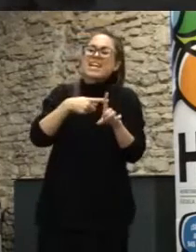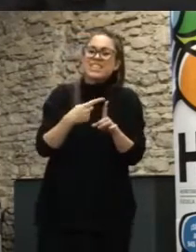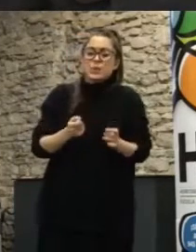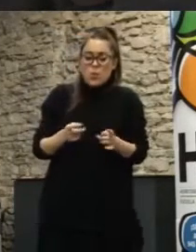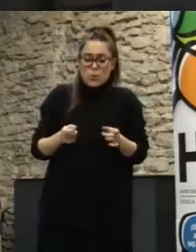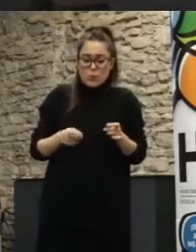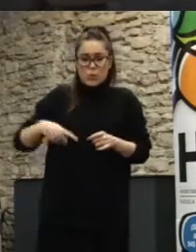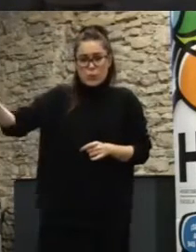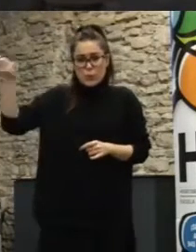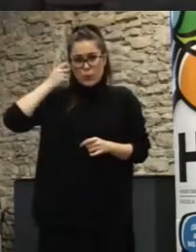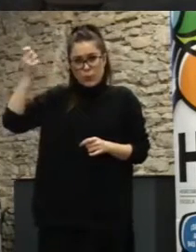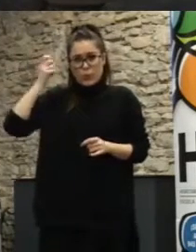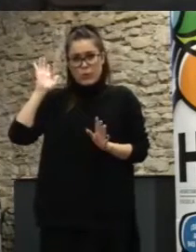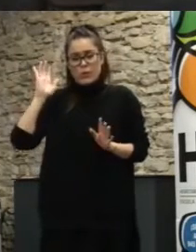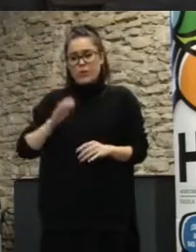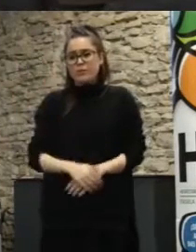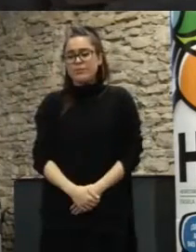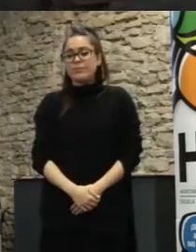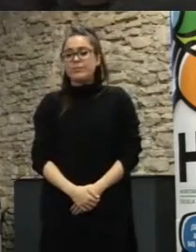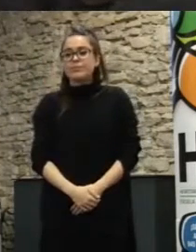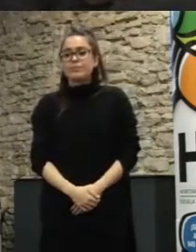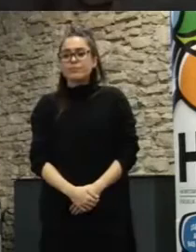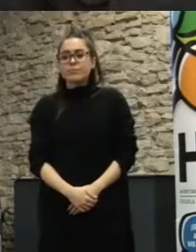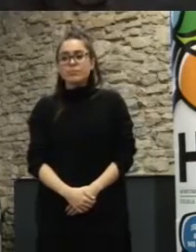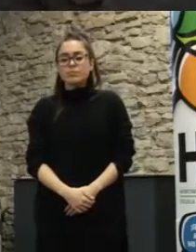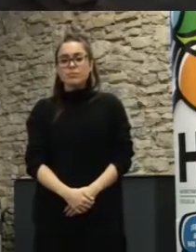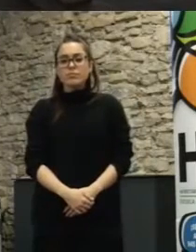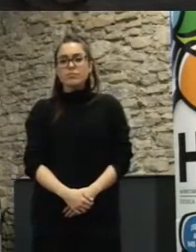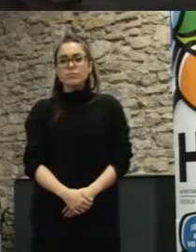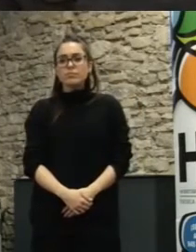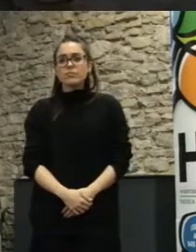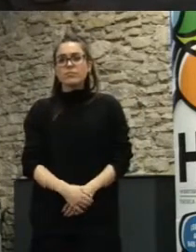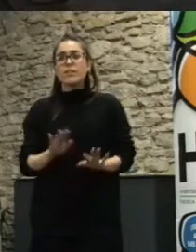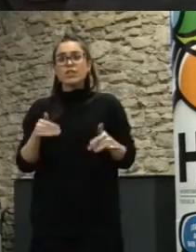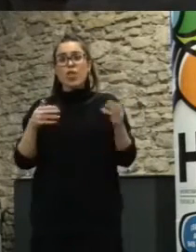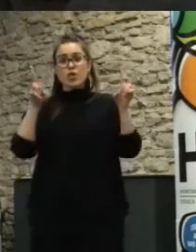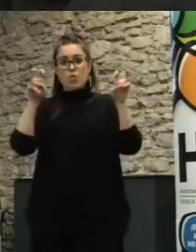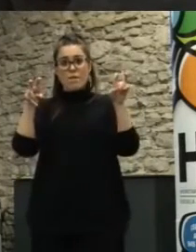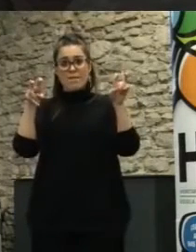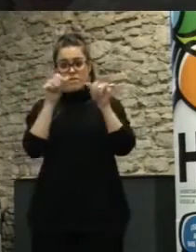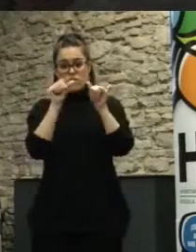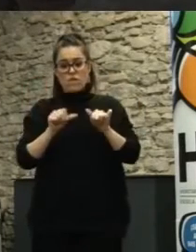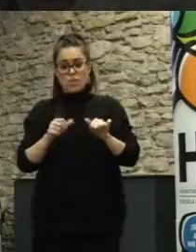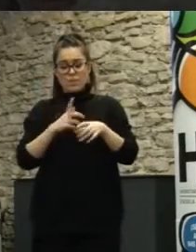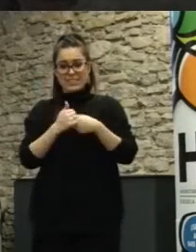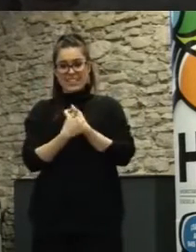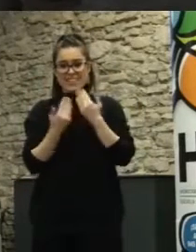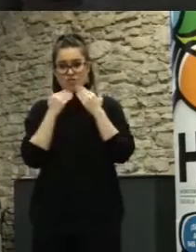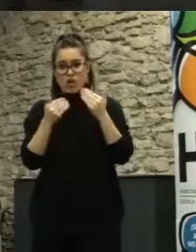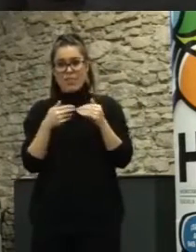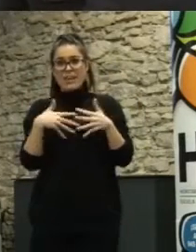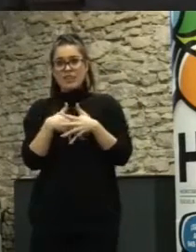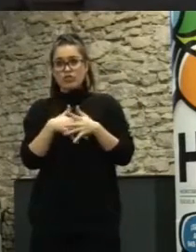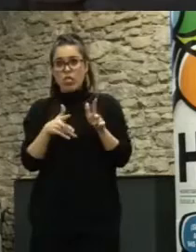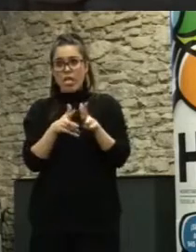difíciles de gestionar bueno pues las plataformas también de participación y las redes sociales cada vez nos